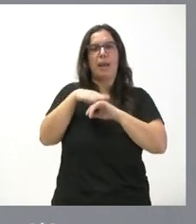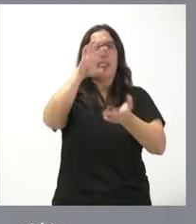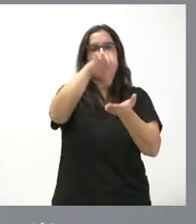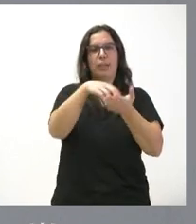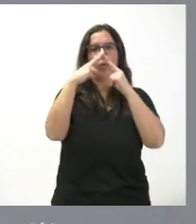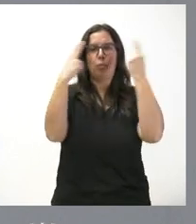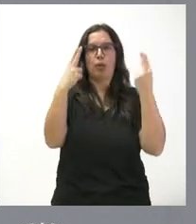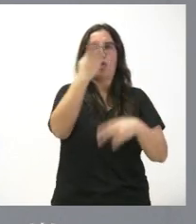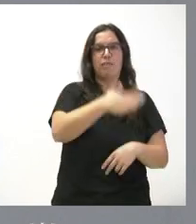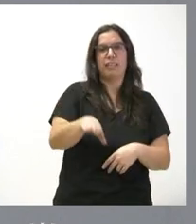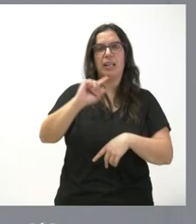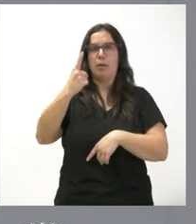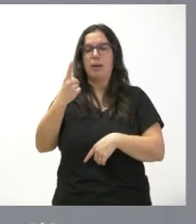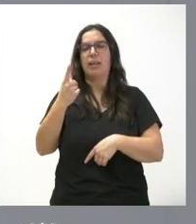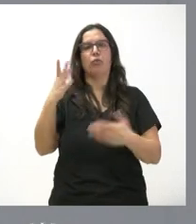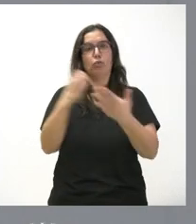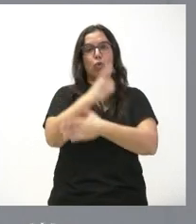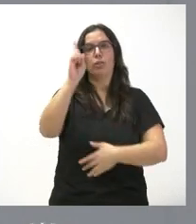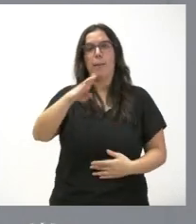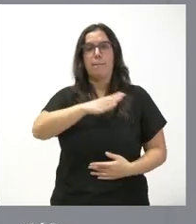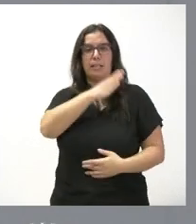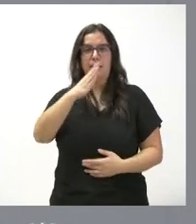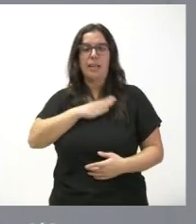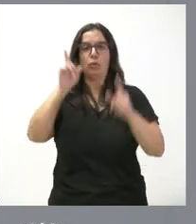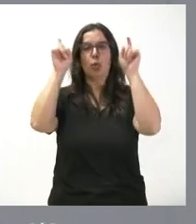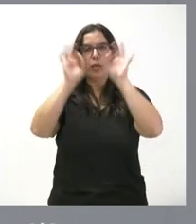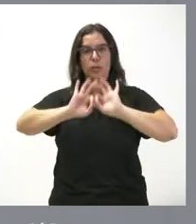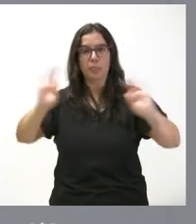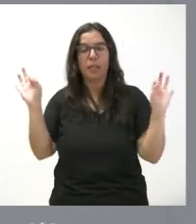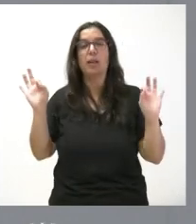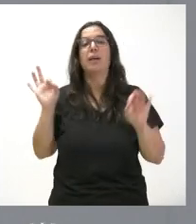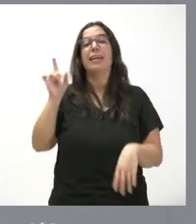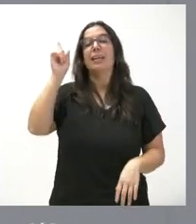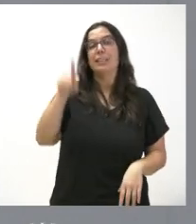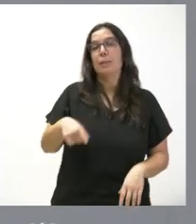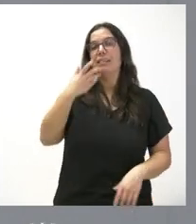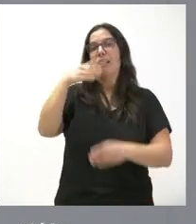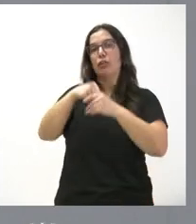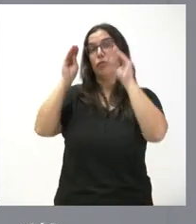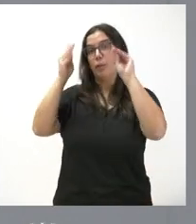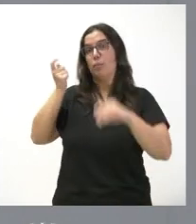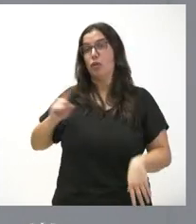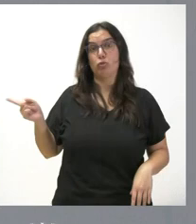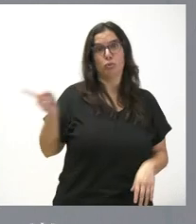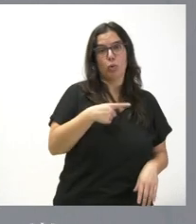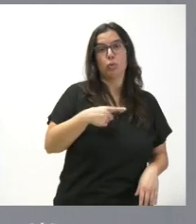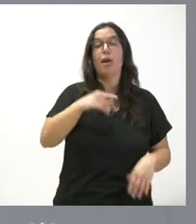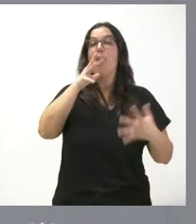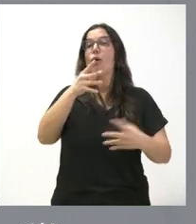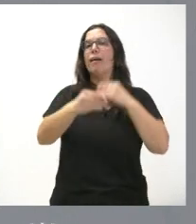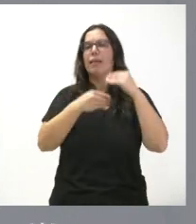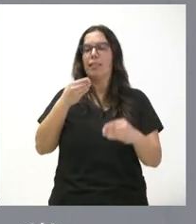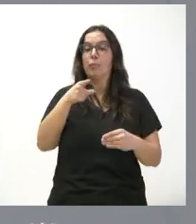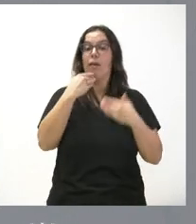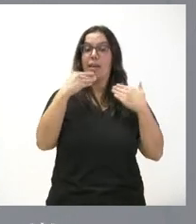primaria, así como bachillerato, educación especial y aquellos que imparten formación profesional. Y ahora lo que hacemos es mediante esta actuación